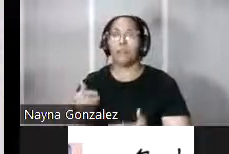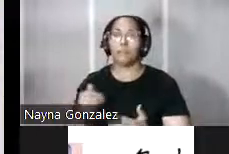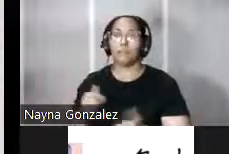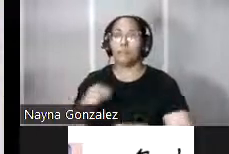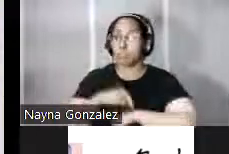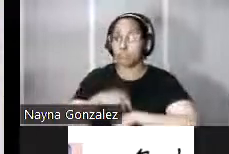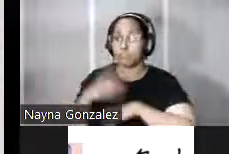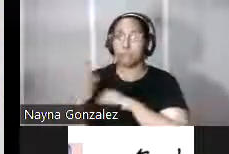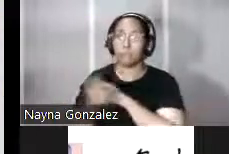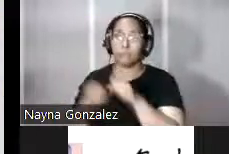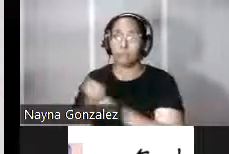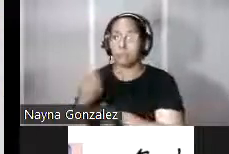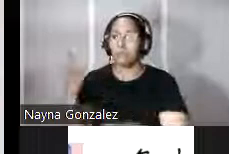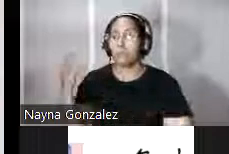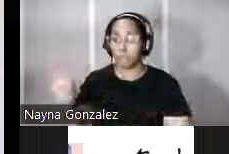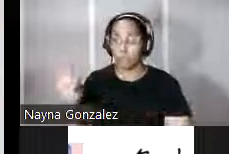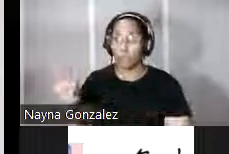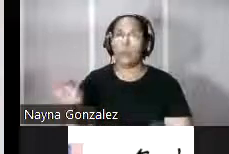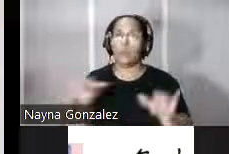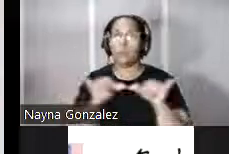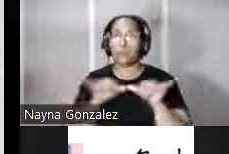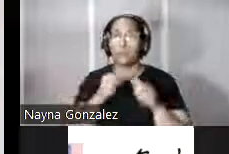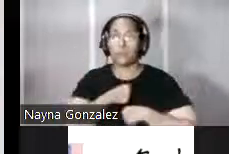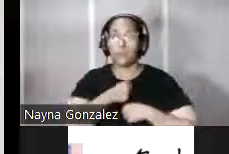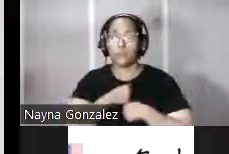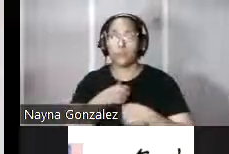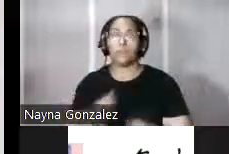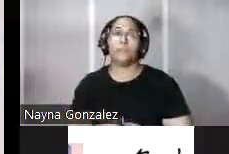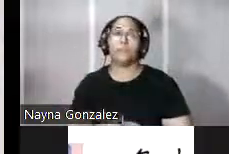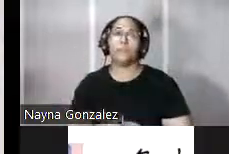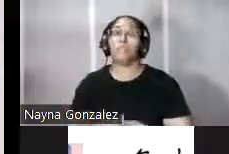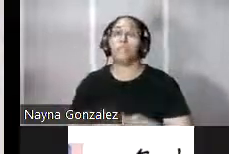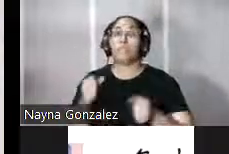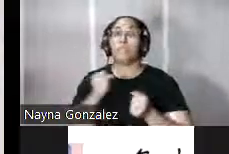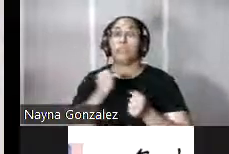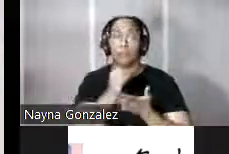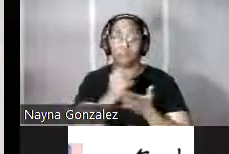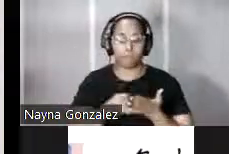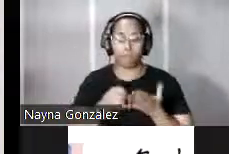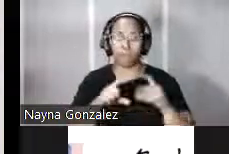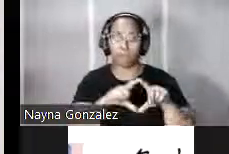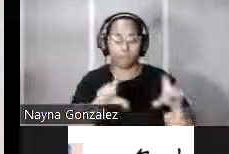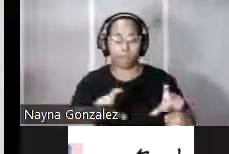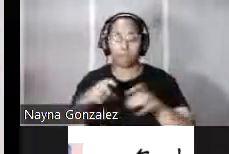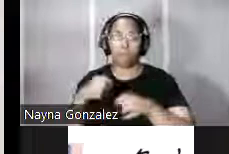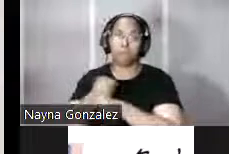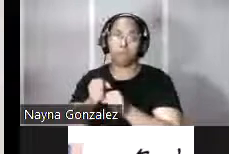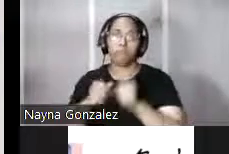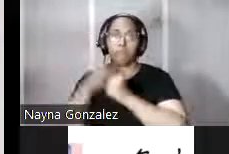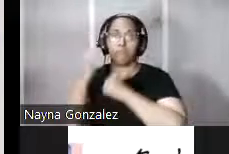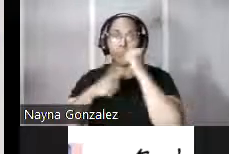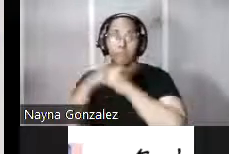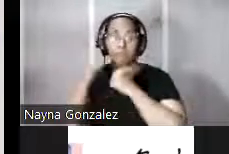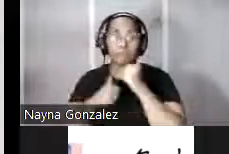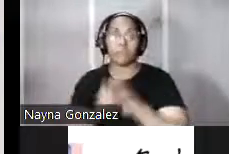realizado por Manuel Walsh un ingeniero militar que realiza varias obras de reparación en esta fortificación y este plano no